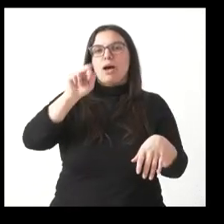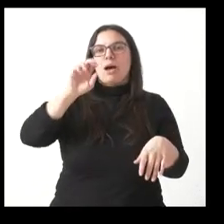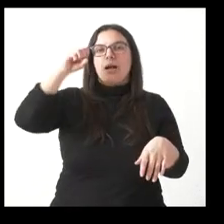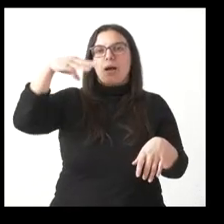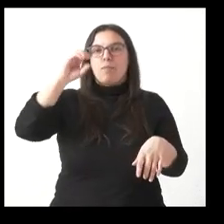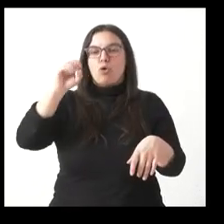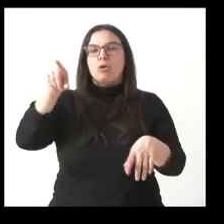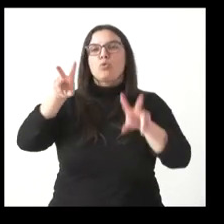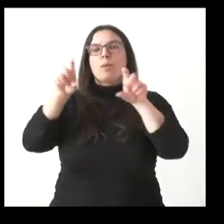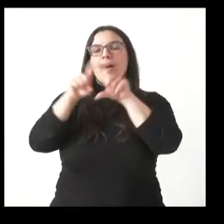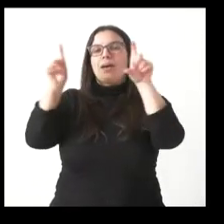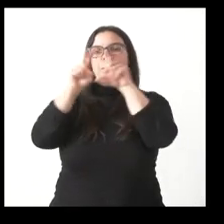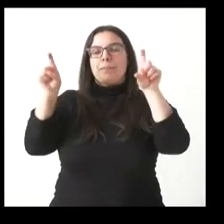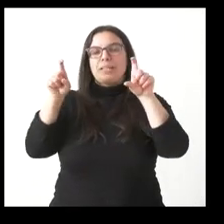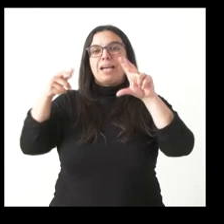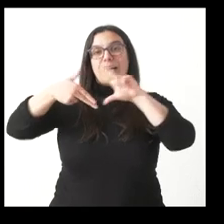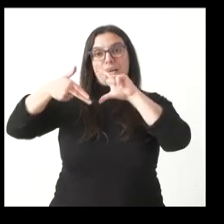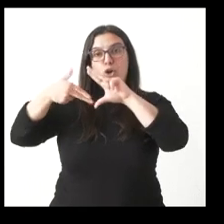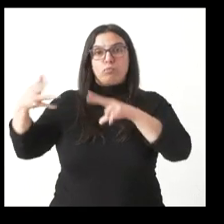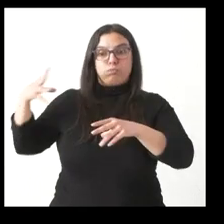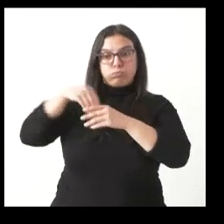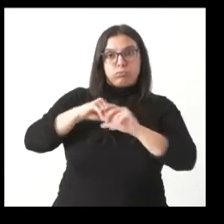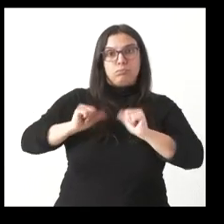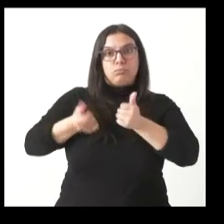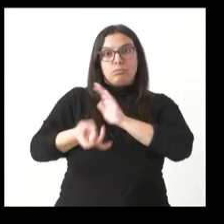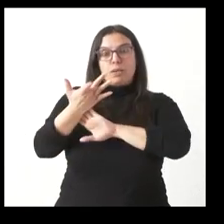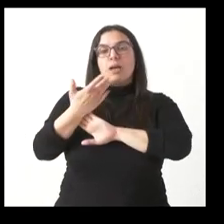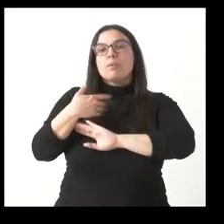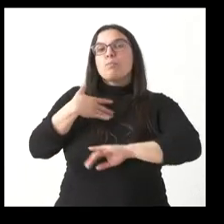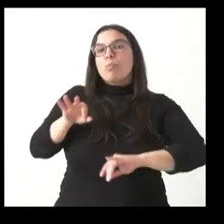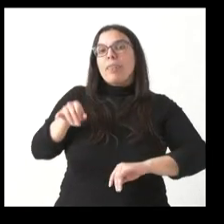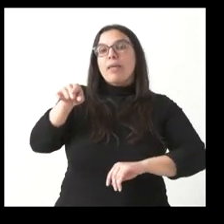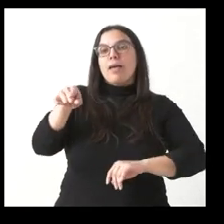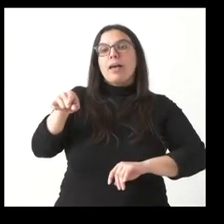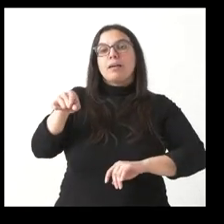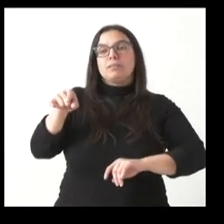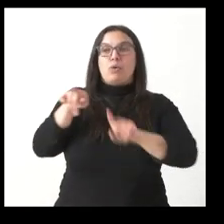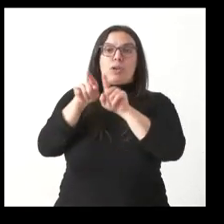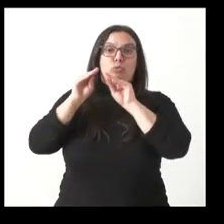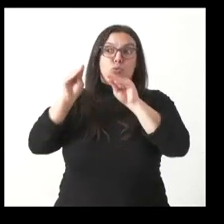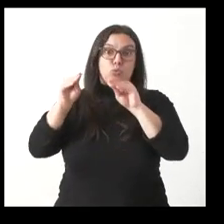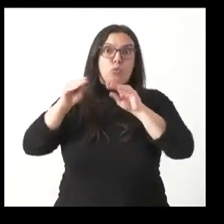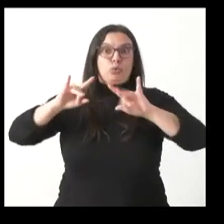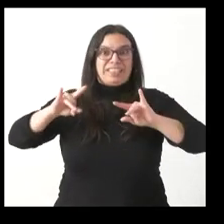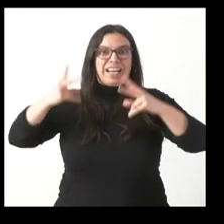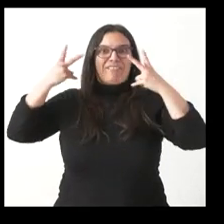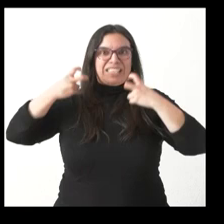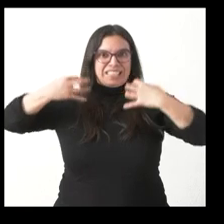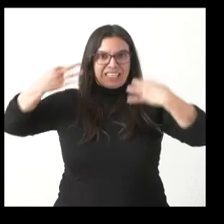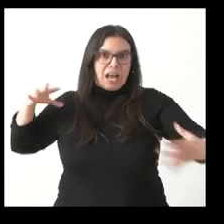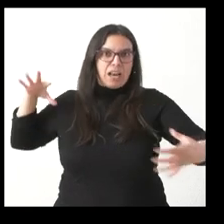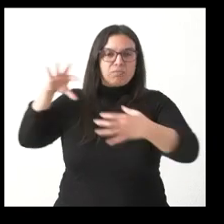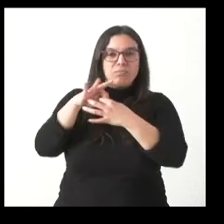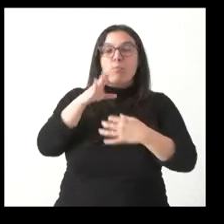nueva empresa de Renol? Y bueno, ¿qué posibilidades habría de que el domicilio fiscal pudiera estar en Castilla y León? Se habla de